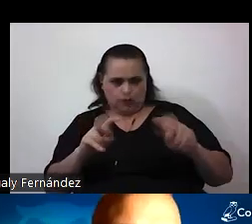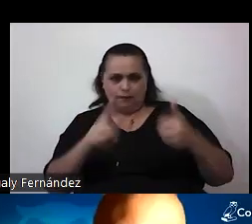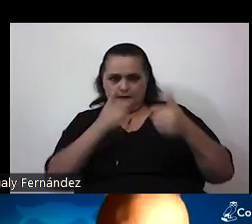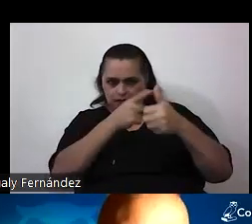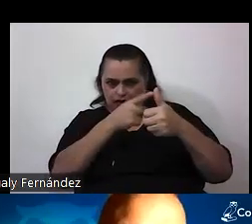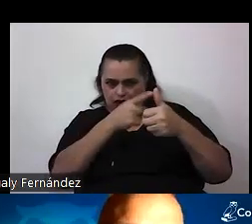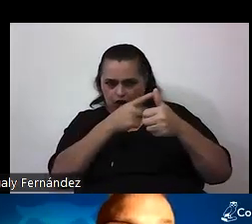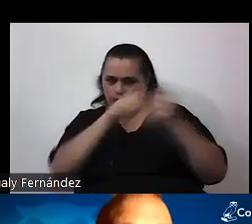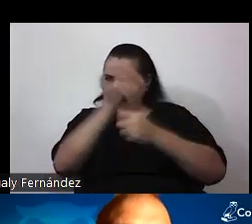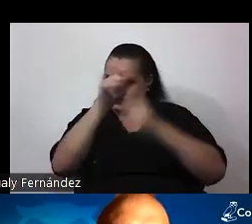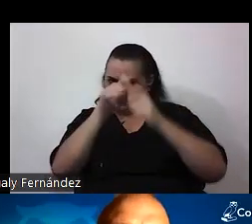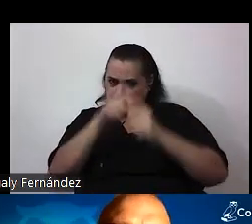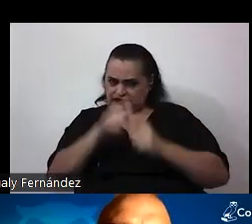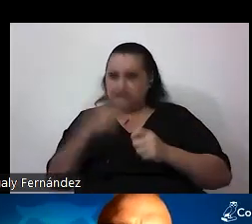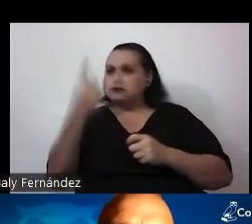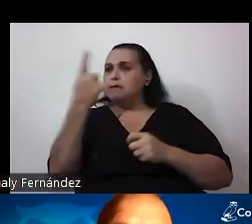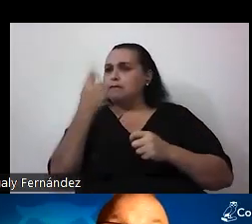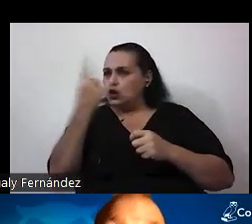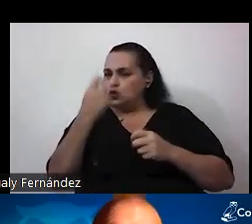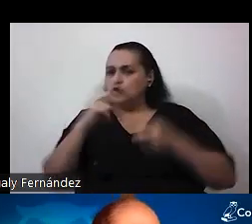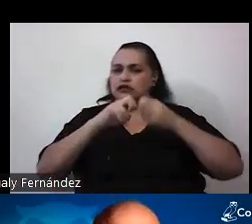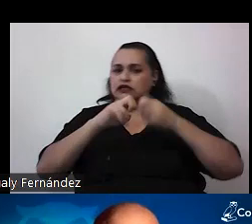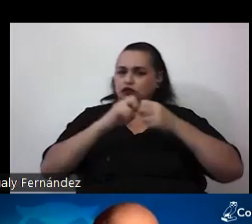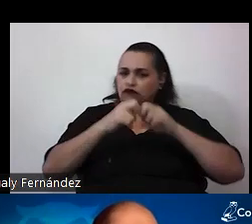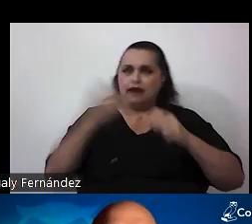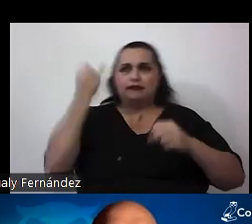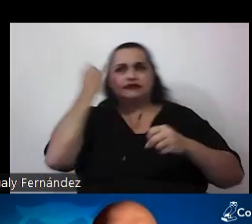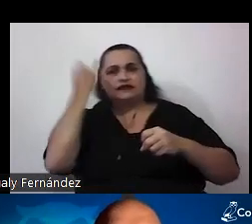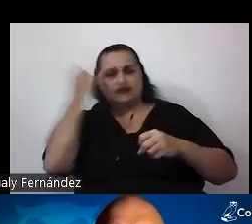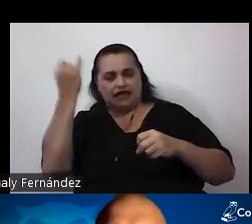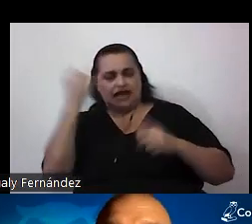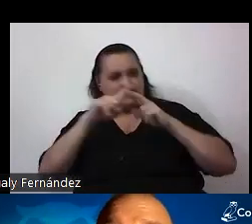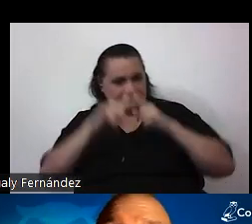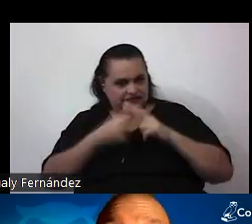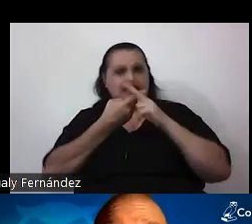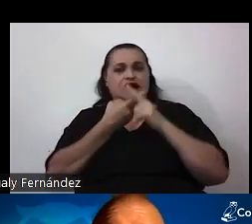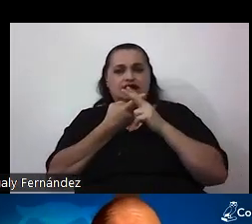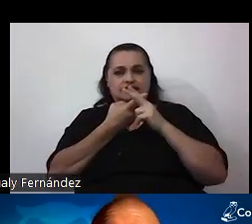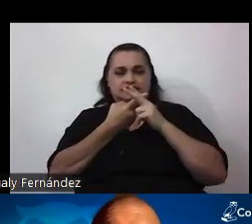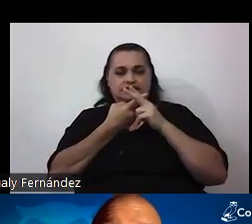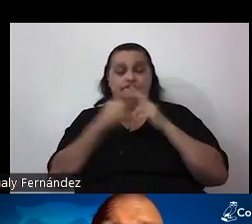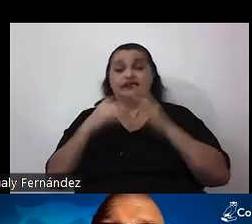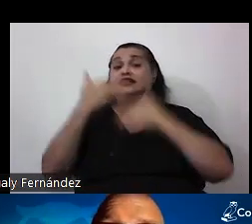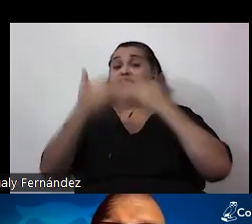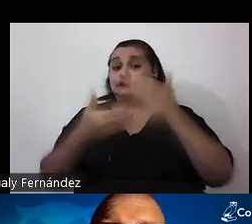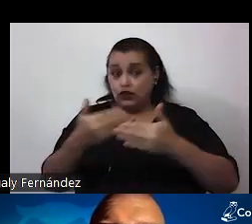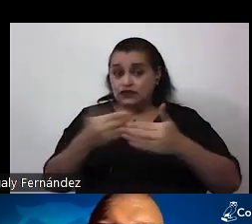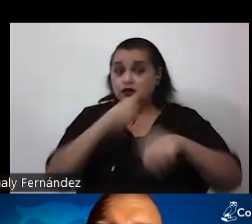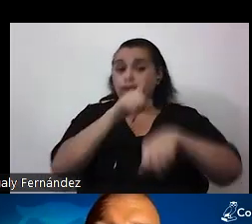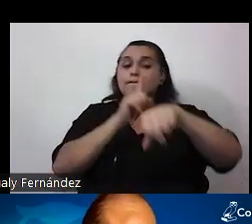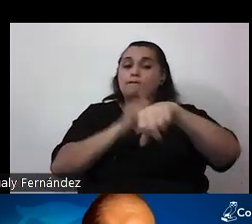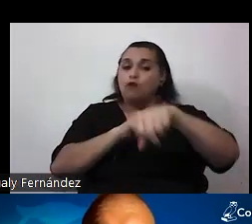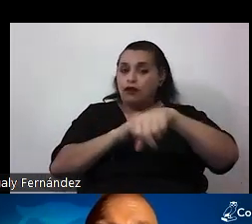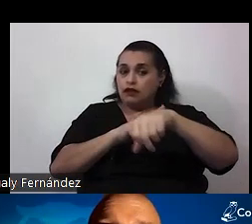explicitación de las preguntas de los problemas de las ideas iniciales pero luego tenemos un momento en el cual